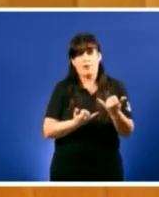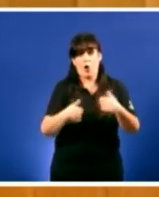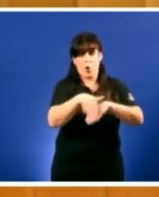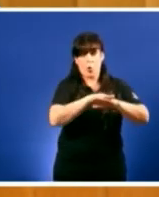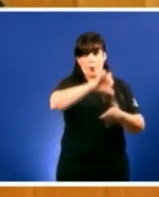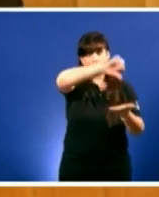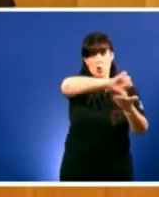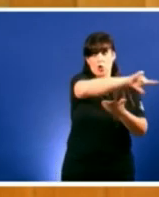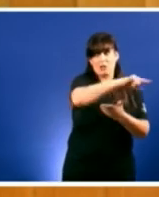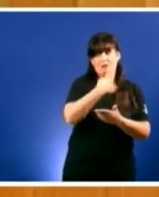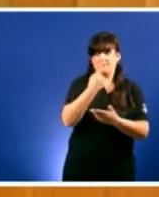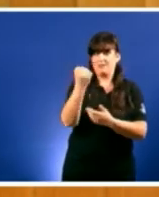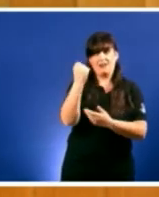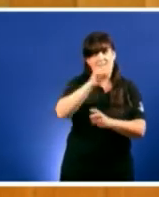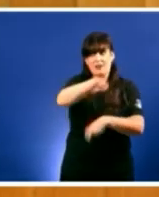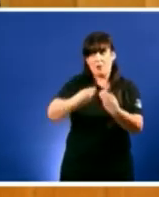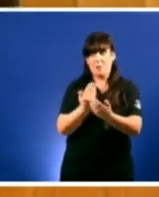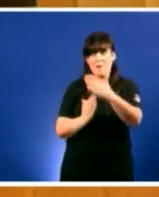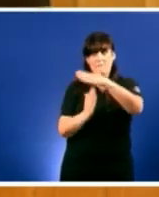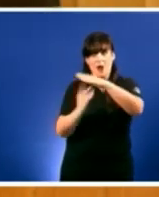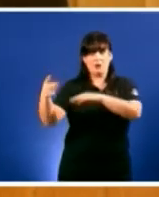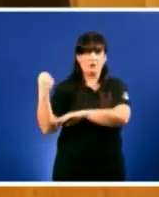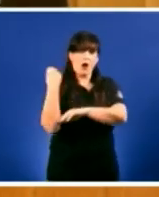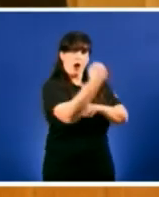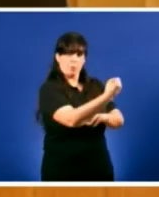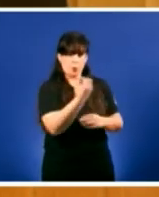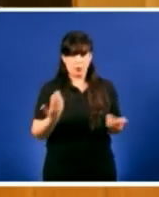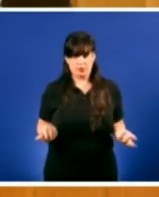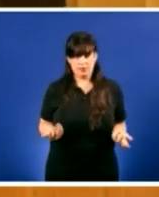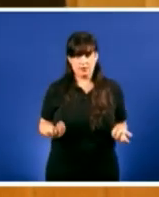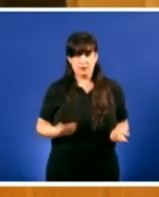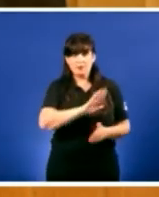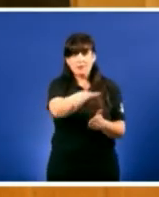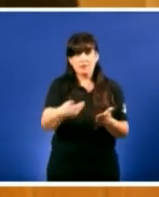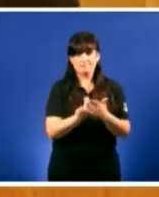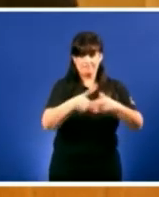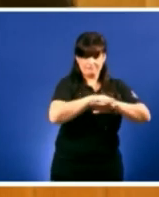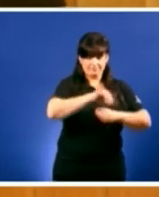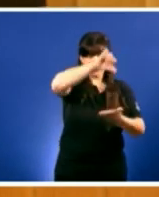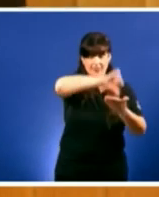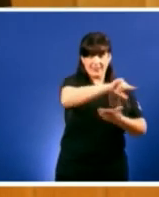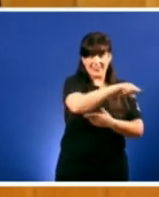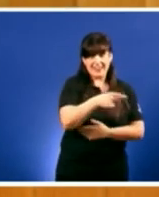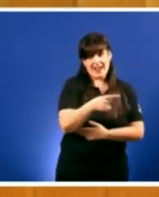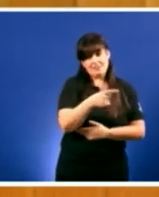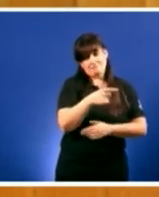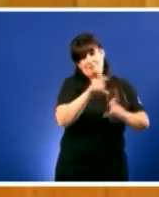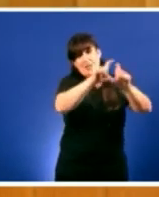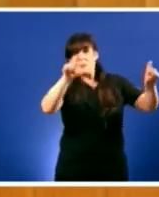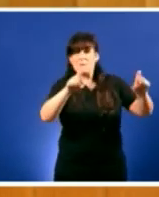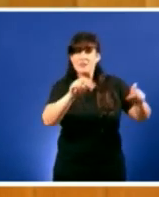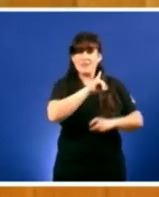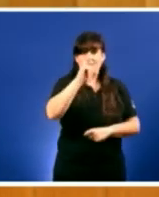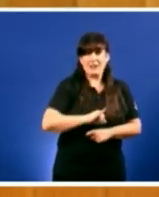central e acepta incluso que o goberno central para proteger os intereses das grandes eléctricas penalice o